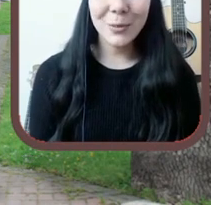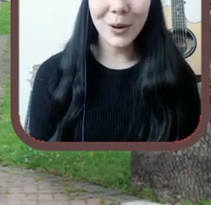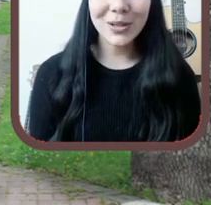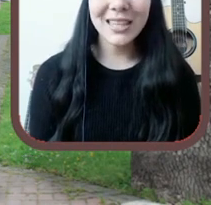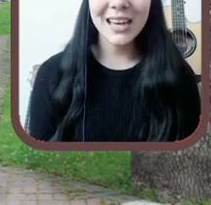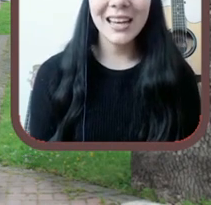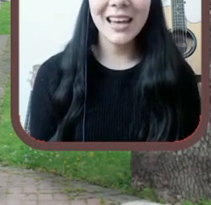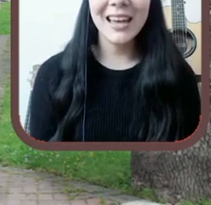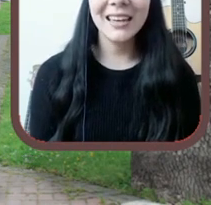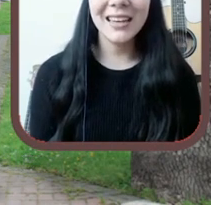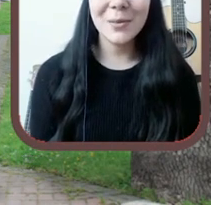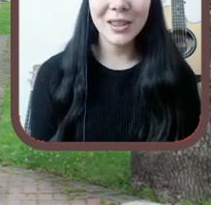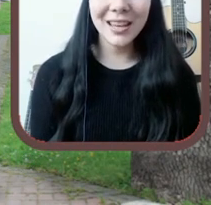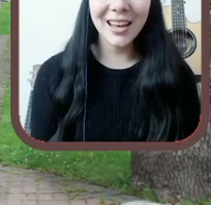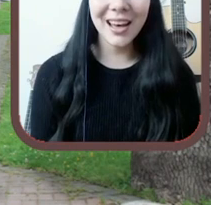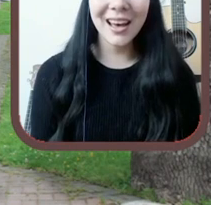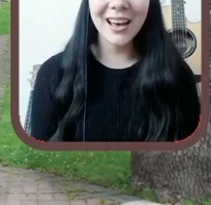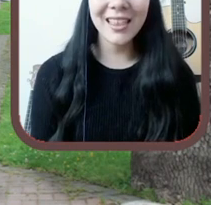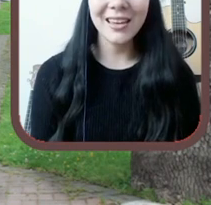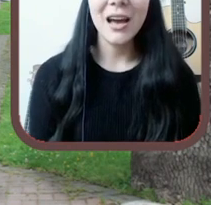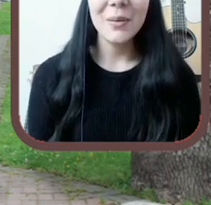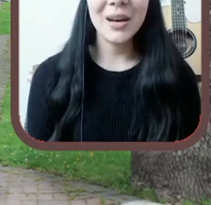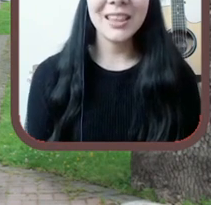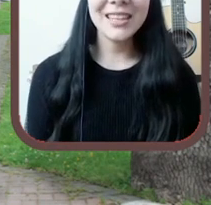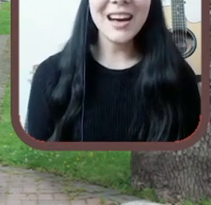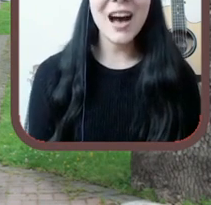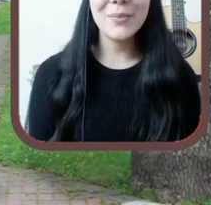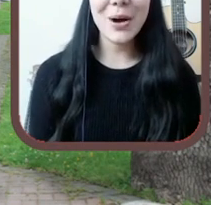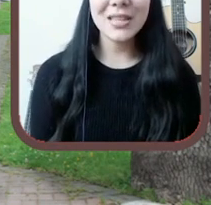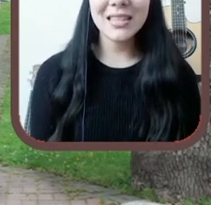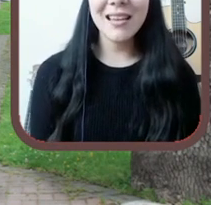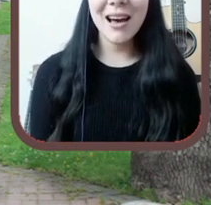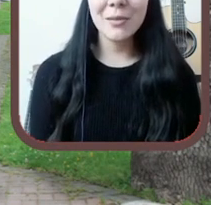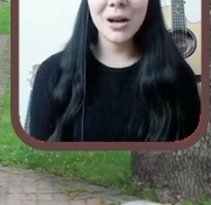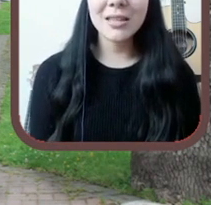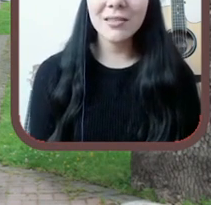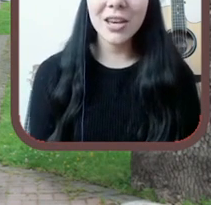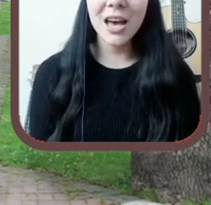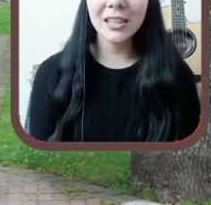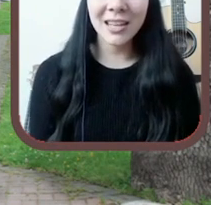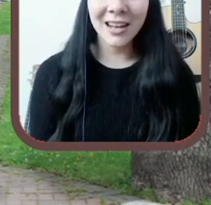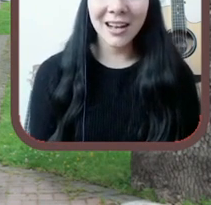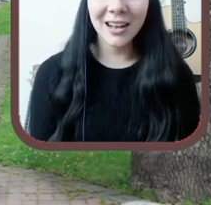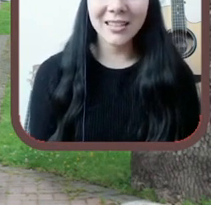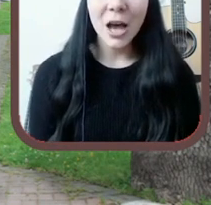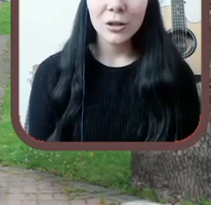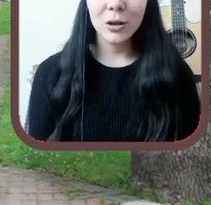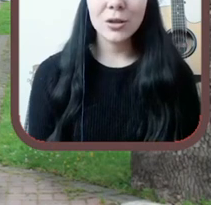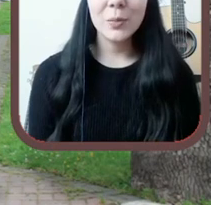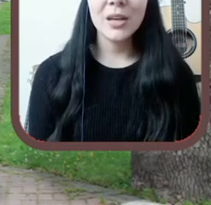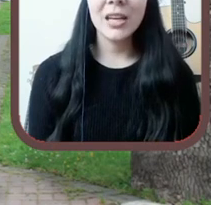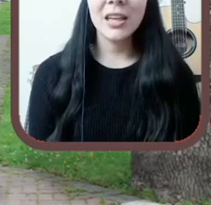el hermoso aleje y el marzal. Mantengamos las almas abiertas,